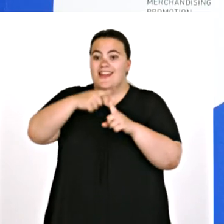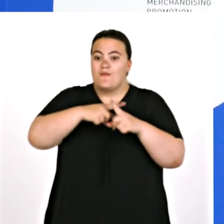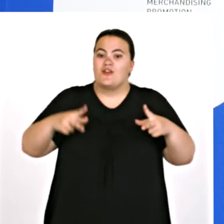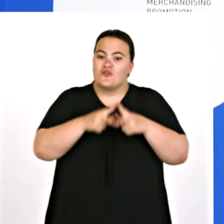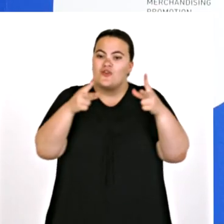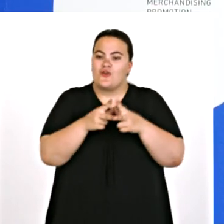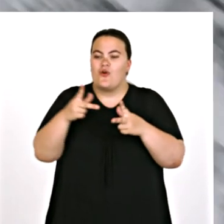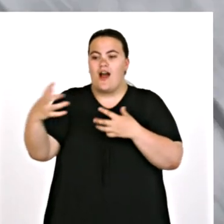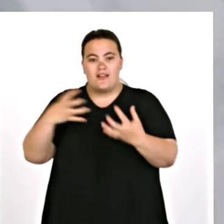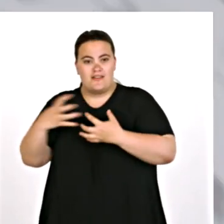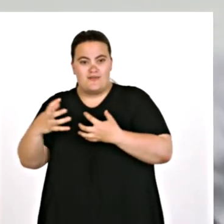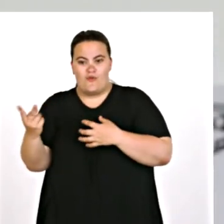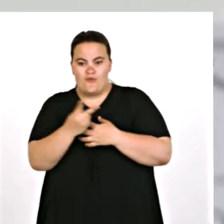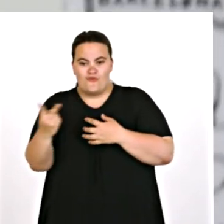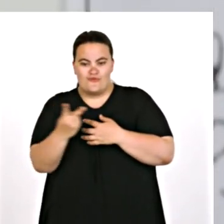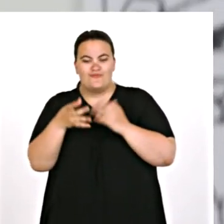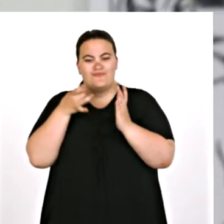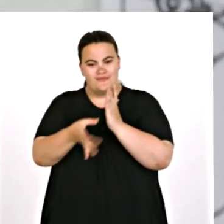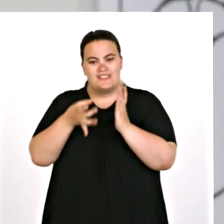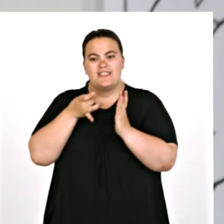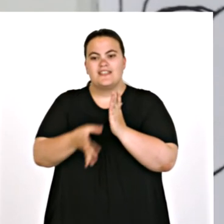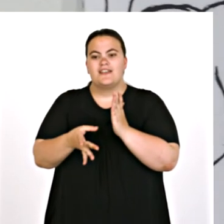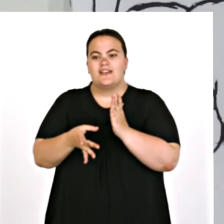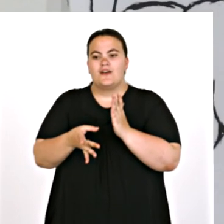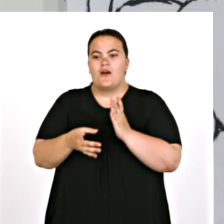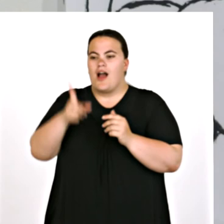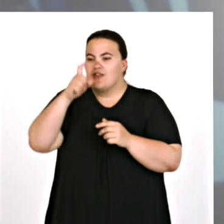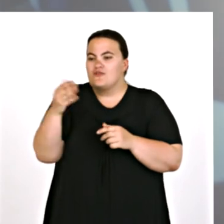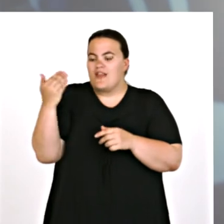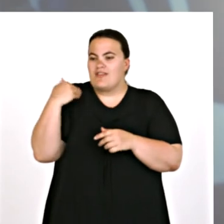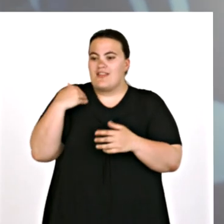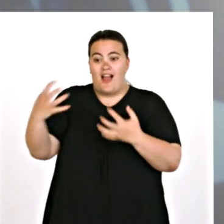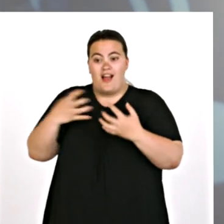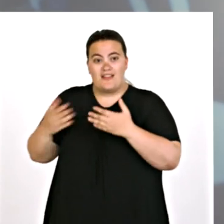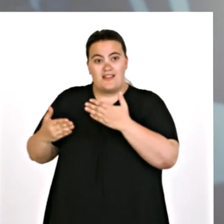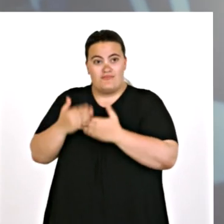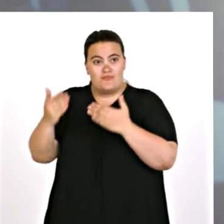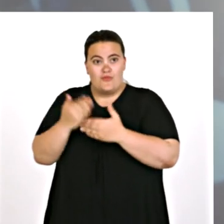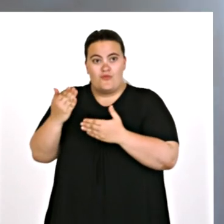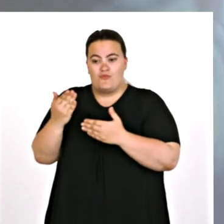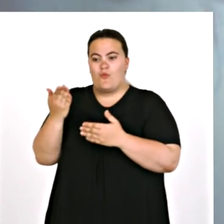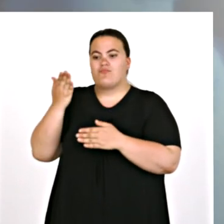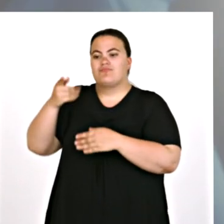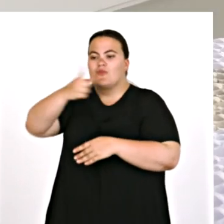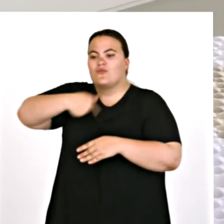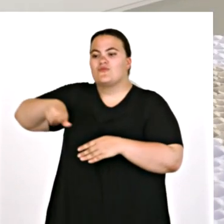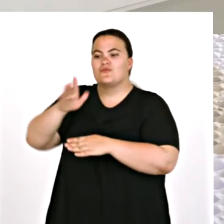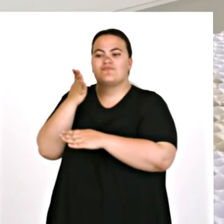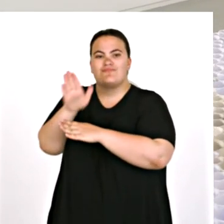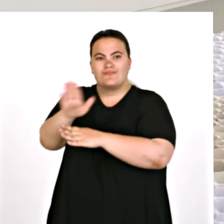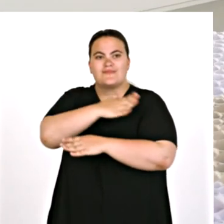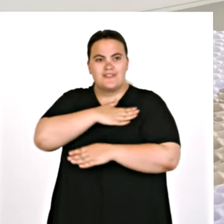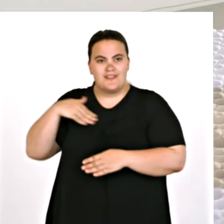catalán, a nivel sociológico y a nivel artístico, a nivel de calidad, como lo más importante que se ha presentado en estos últimos años.